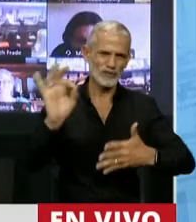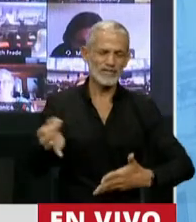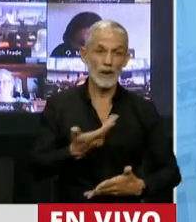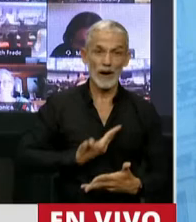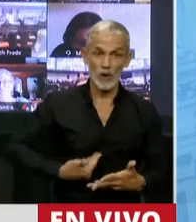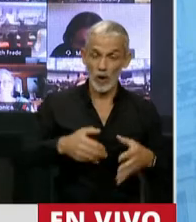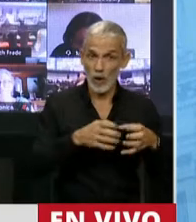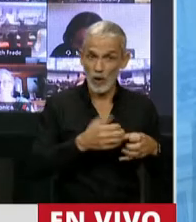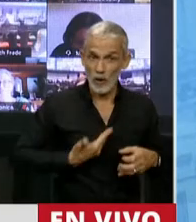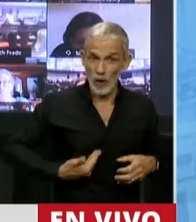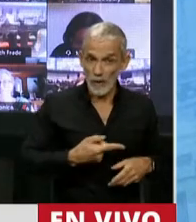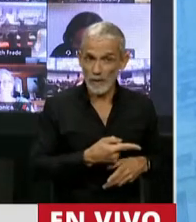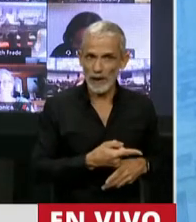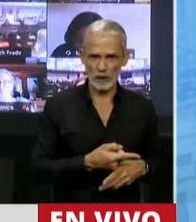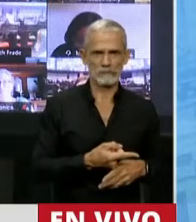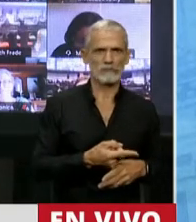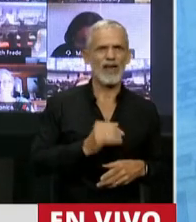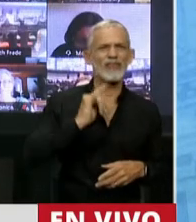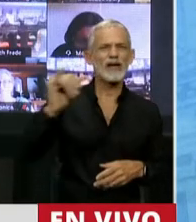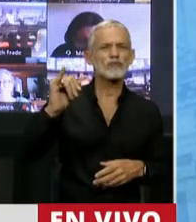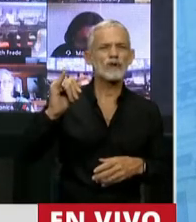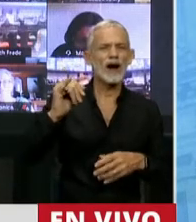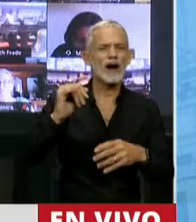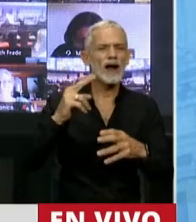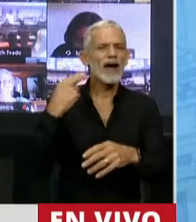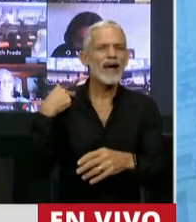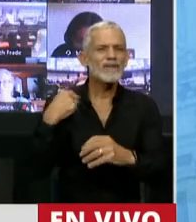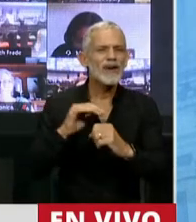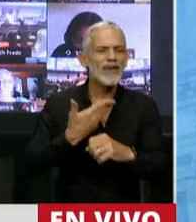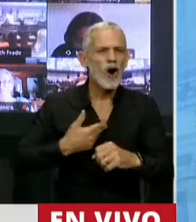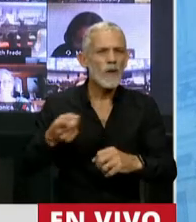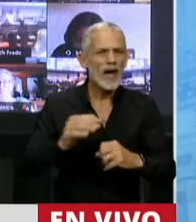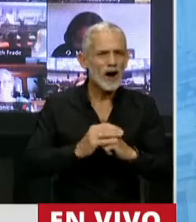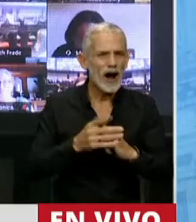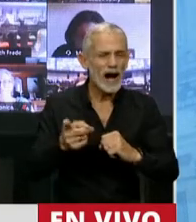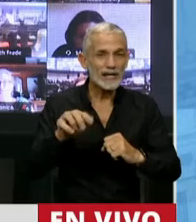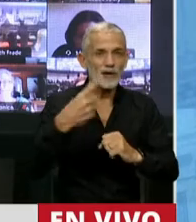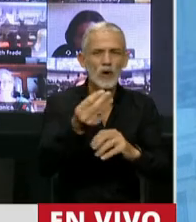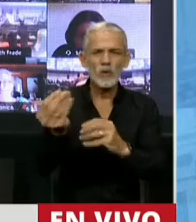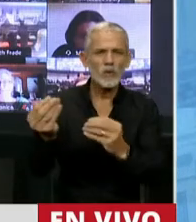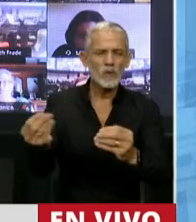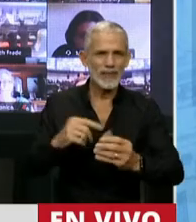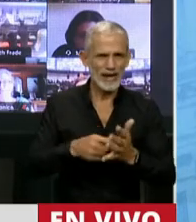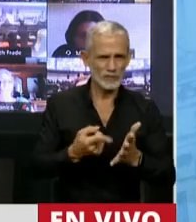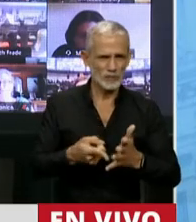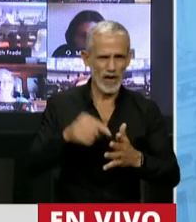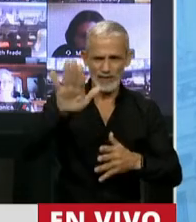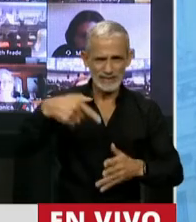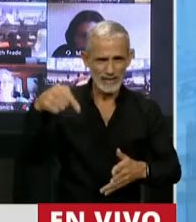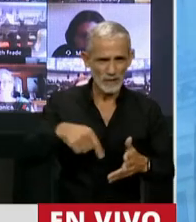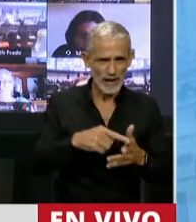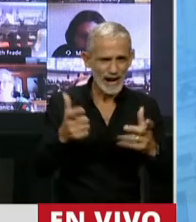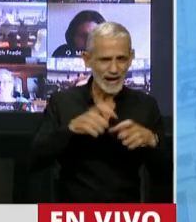oficialismo decidió denunciar penalmente a nuestro jefe de gobierno y otros funcionarios de la ciudad y convocar esta reunión,